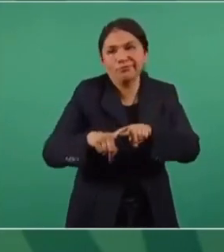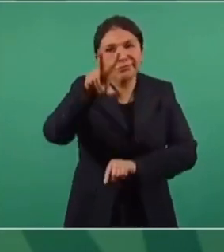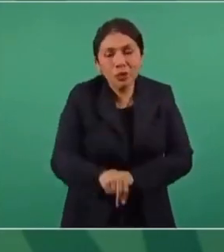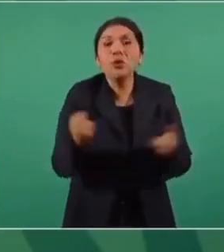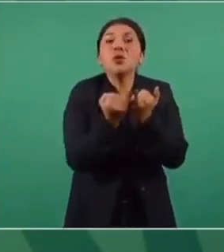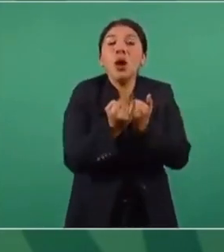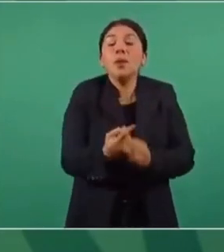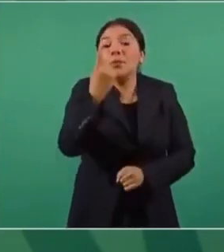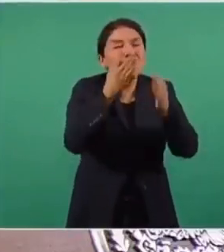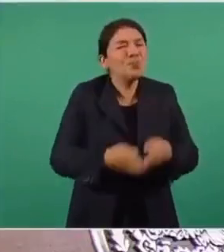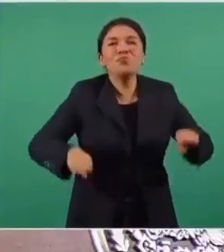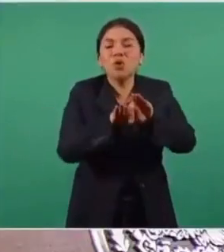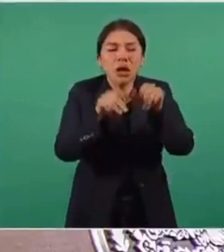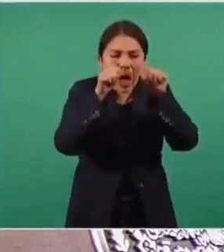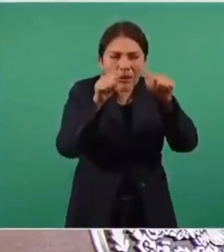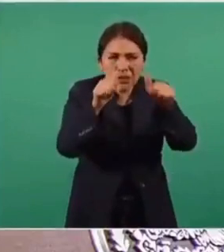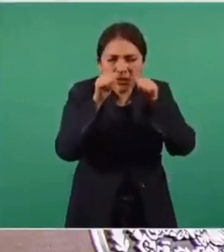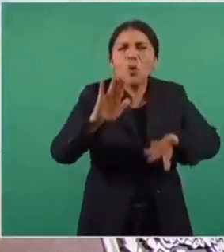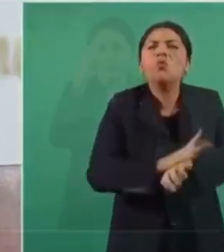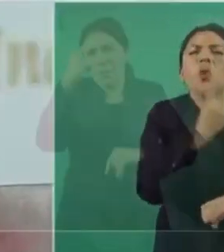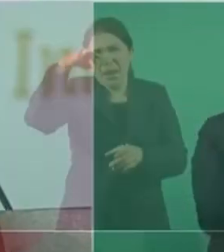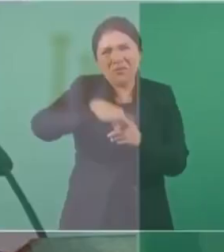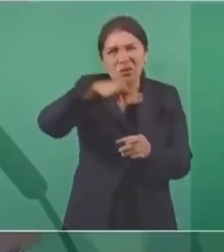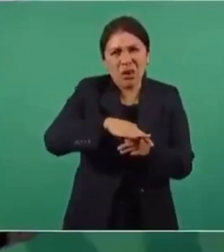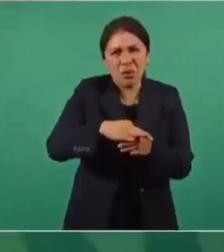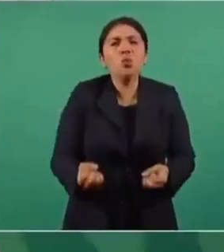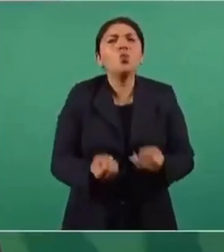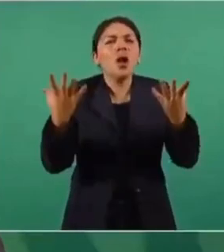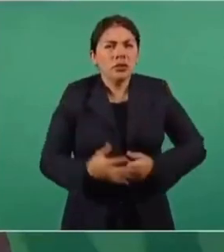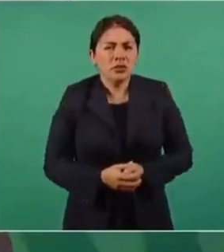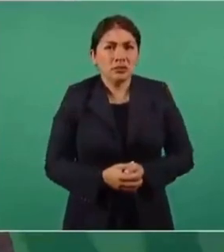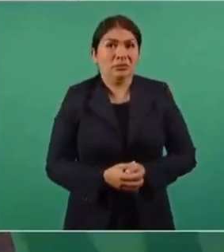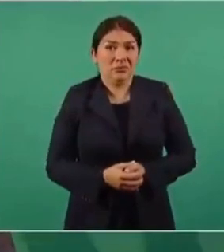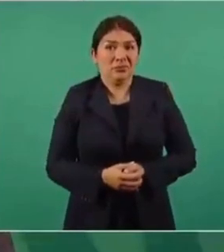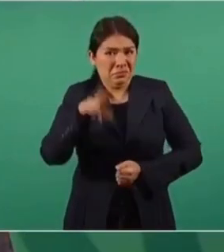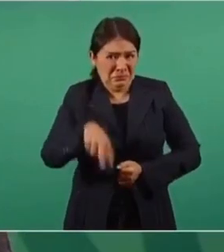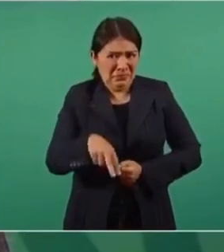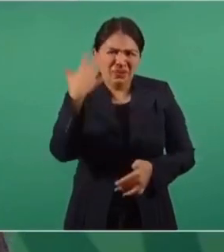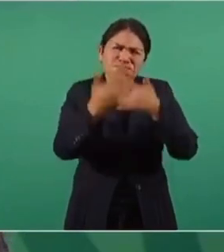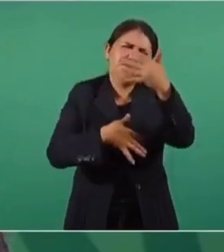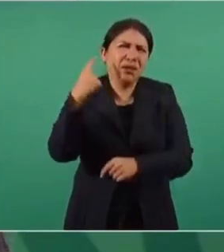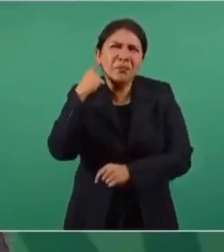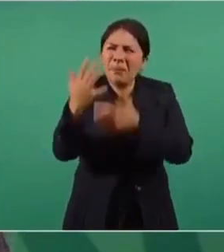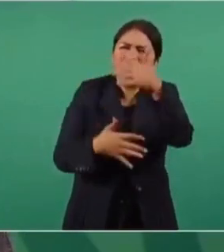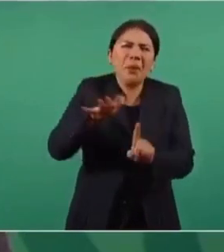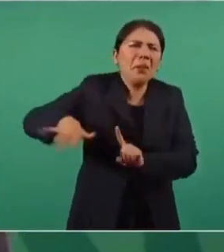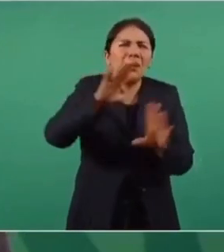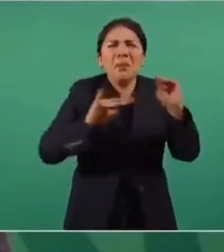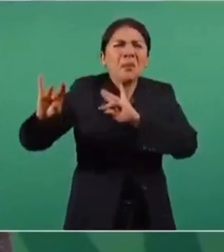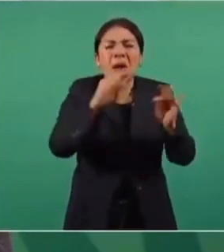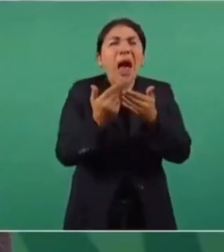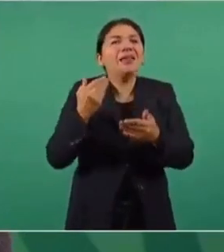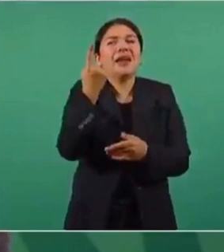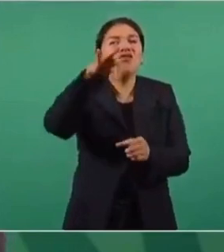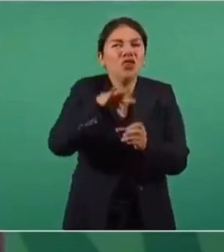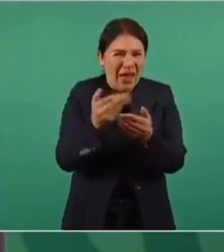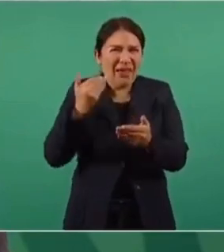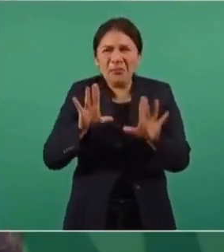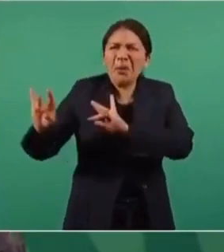atender las causas que originan la violencia. Hicieron toda una alaraca antes de las elecciones.